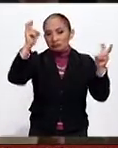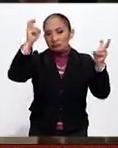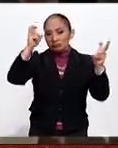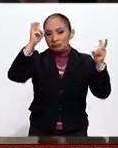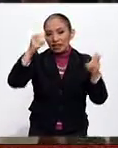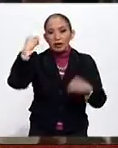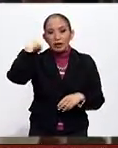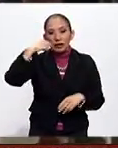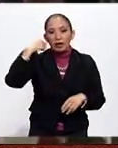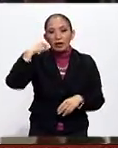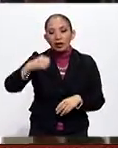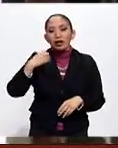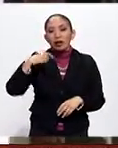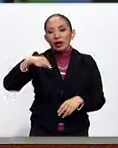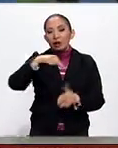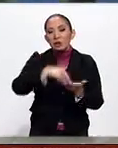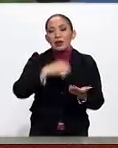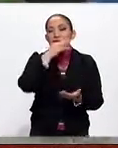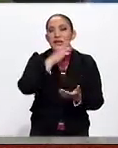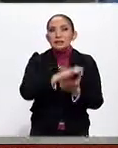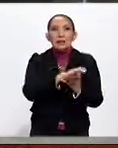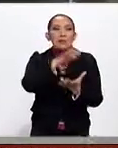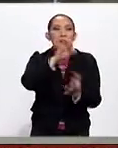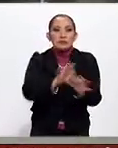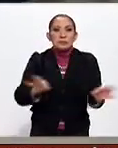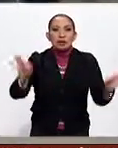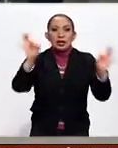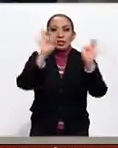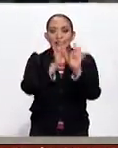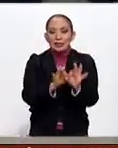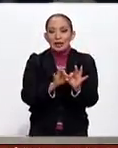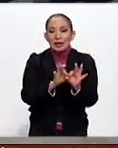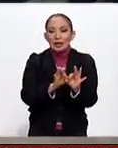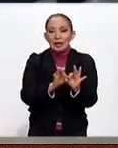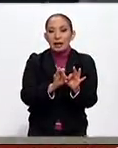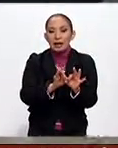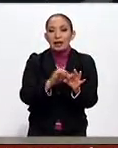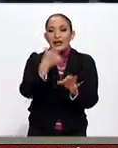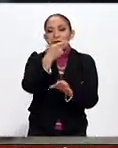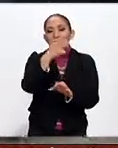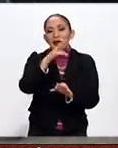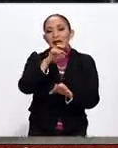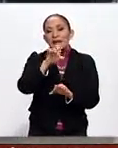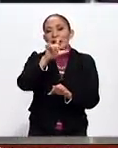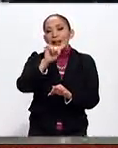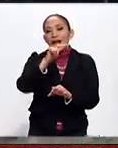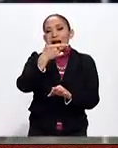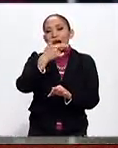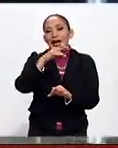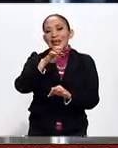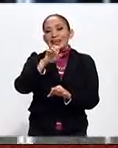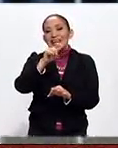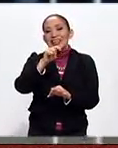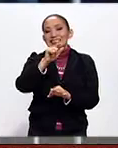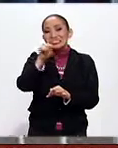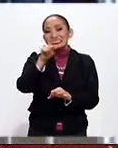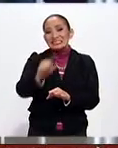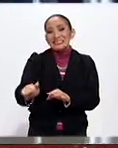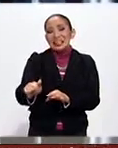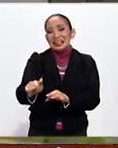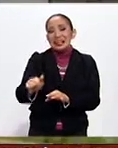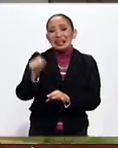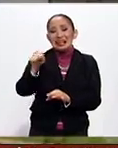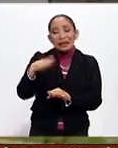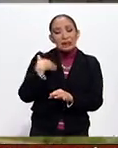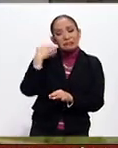en la ciudad de Oaxaca y en la entidad la fiesta máxima de los oaxaqueños. Nos referimos a la Guelaguetza. En un balance general,